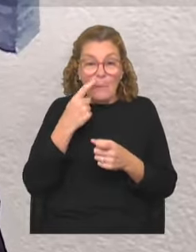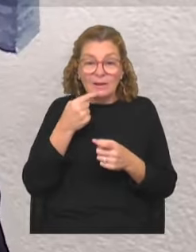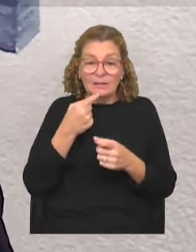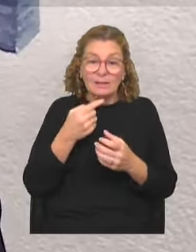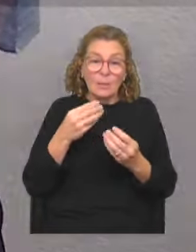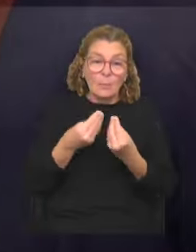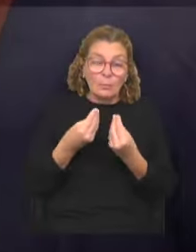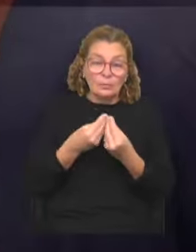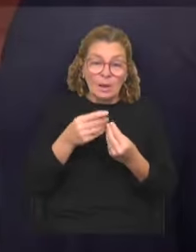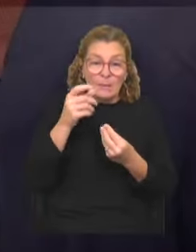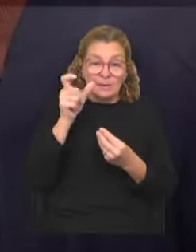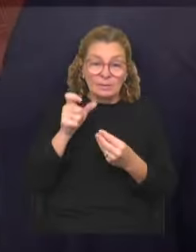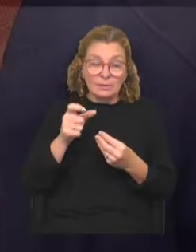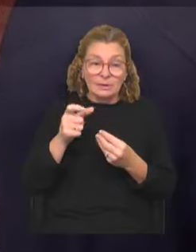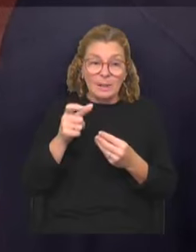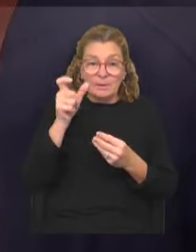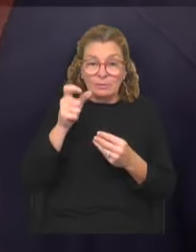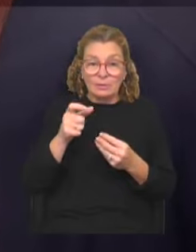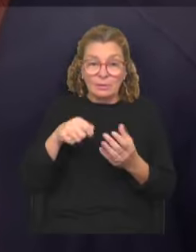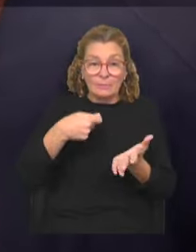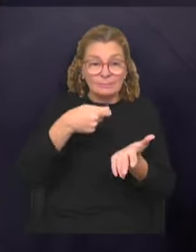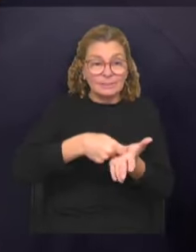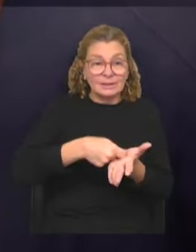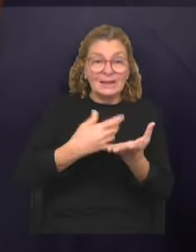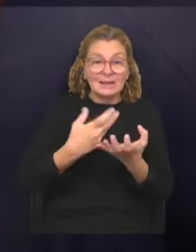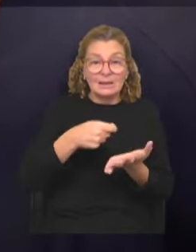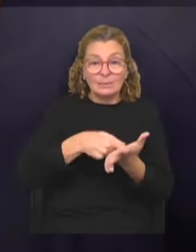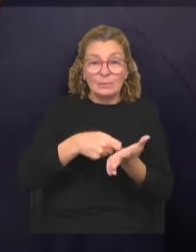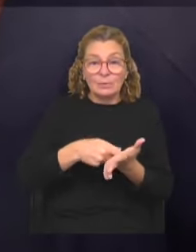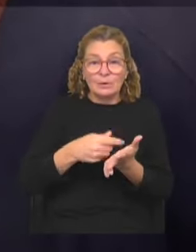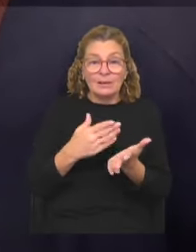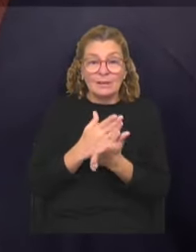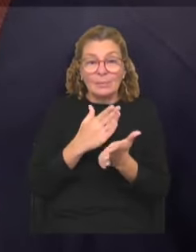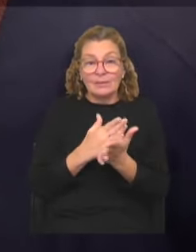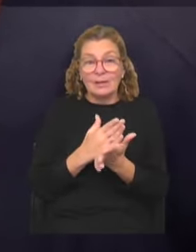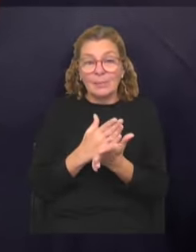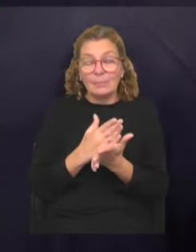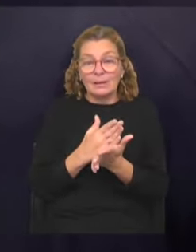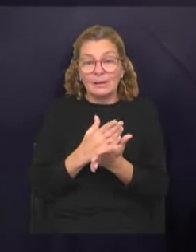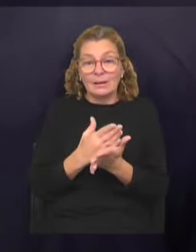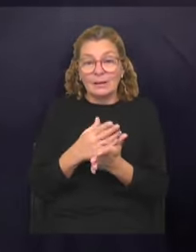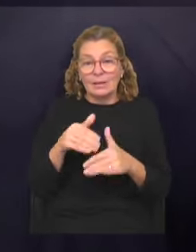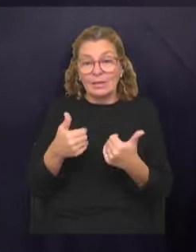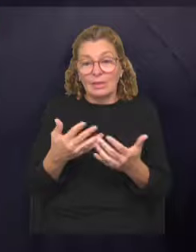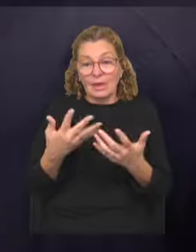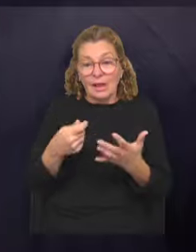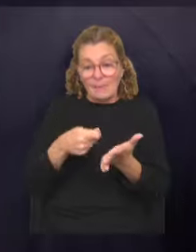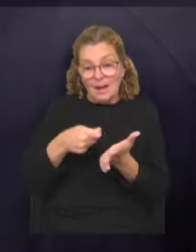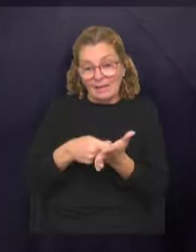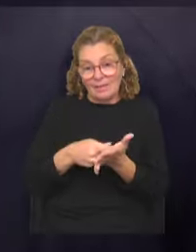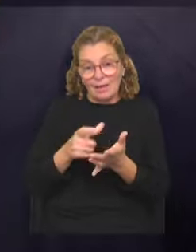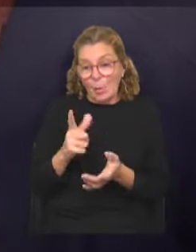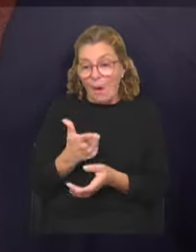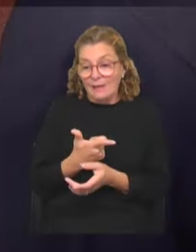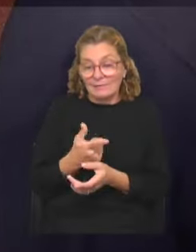veces las personas le quieren dejar una propina, pero no tienen efectivo, porque estamos en un momento en donde, bueno, la inclusión financiera hizo que